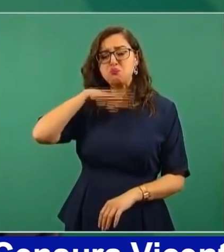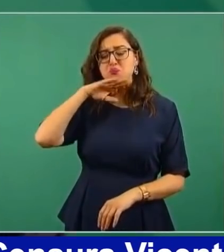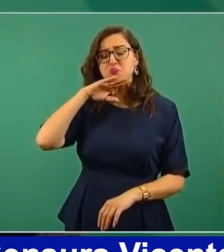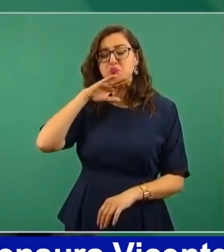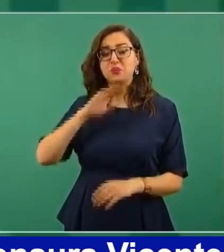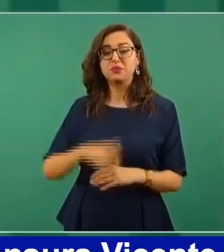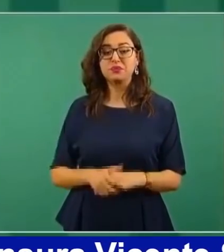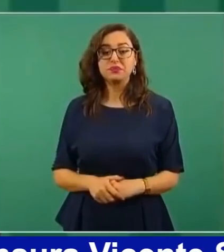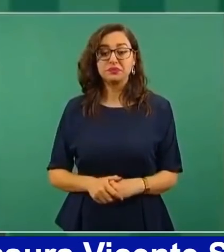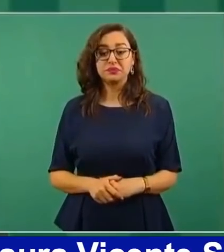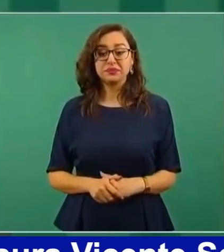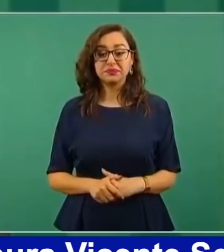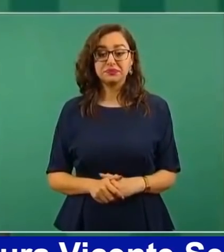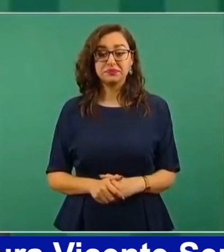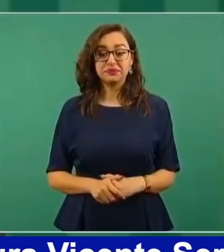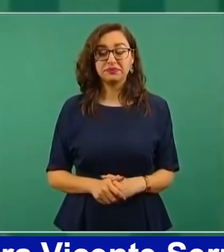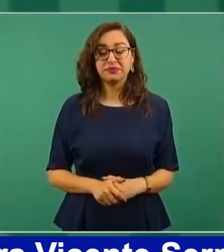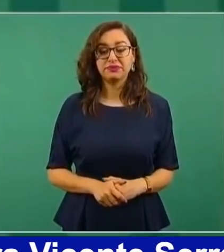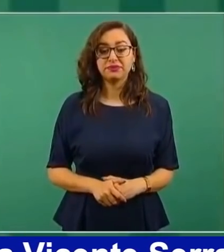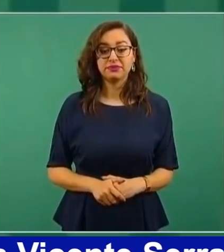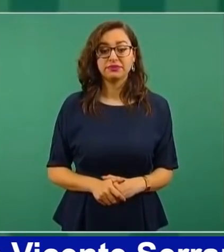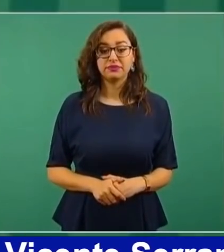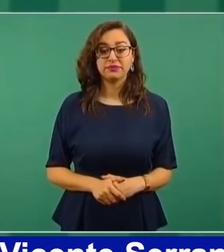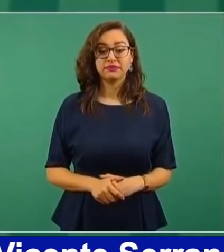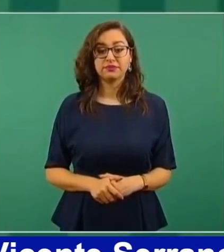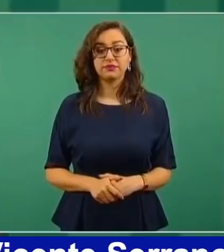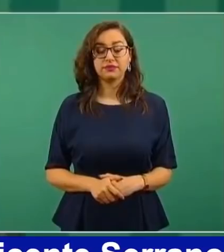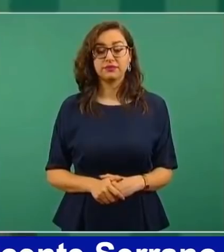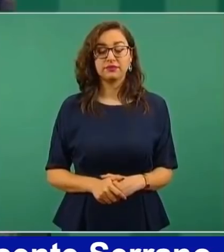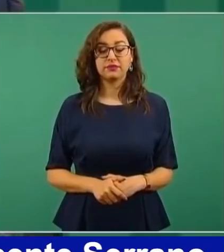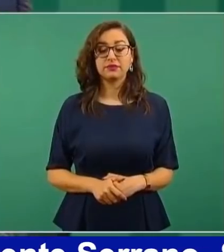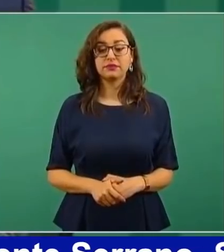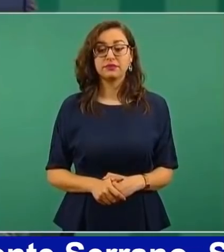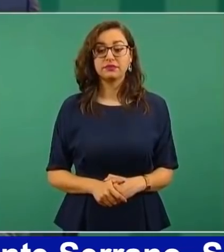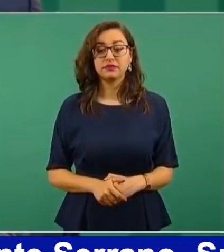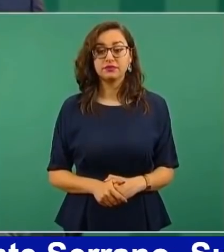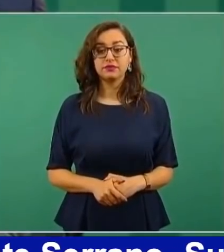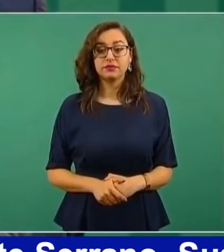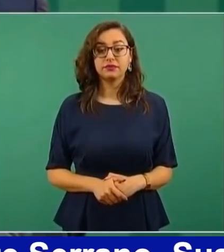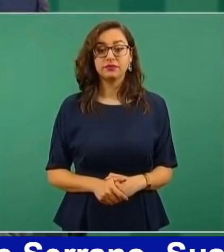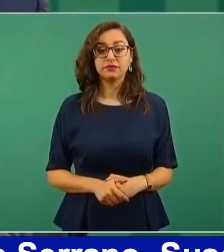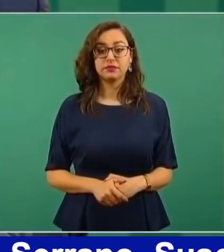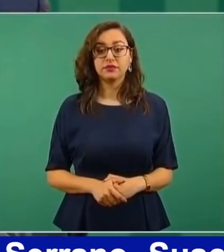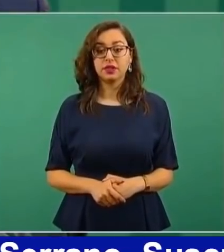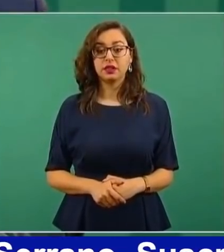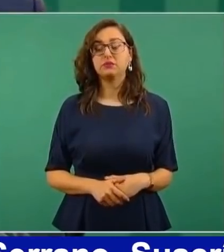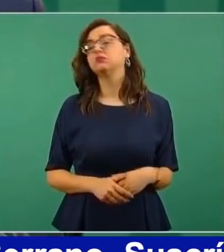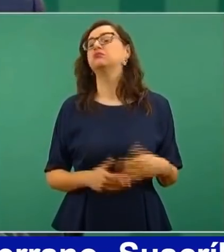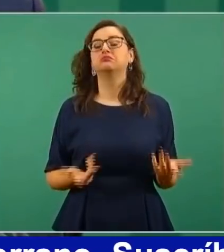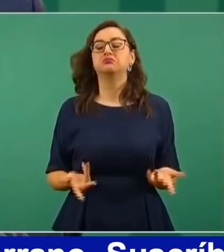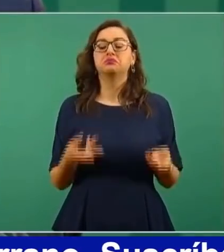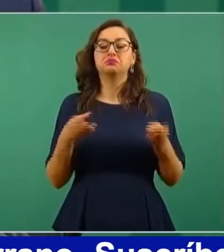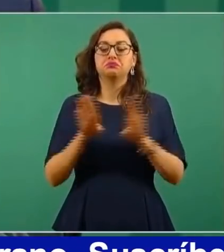Nada más si acaso ese… Denle otra vuelta a la tuerca,